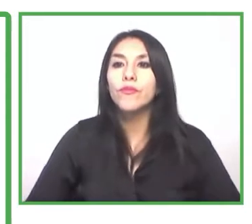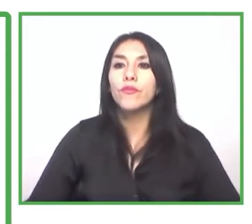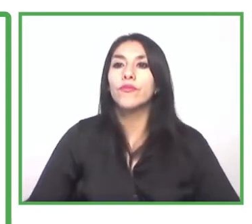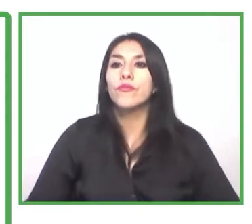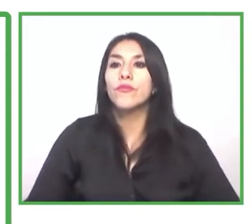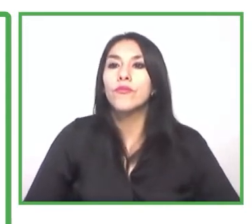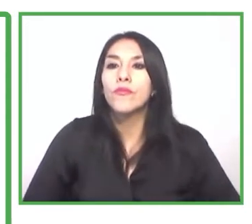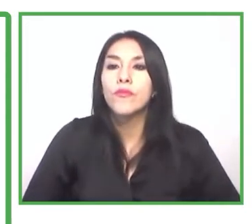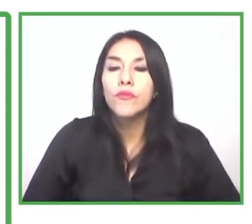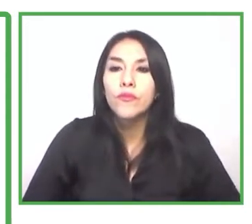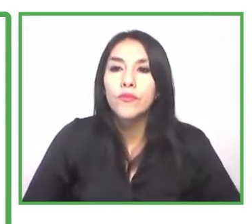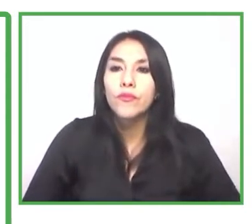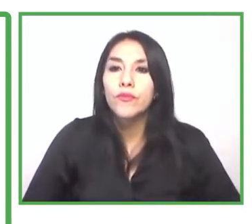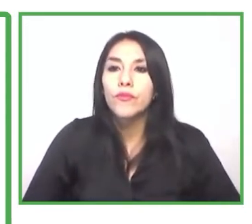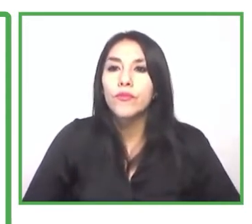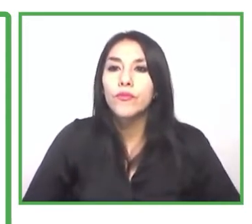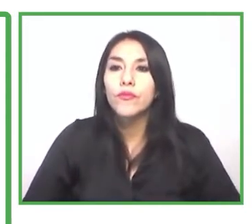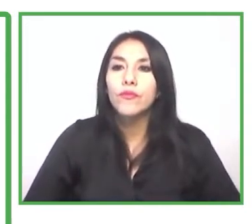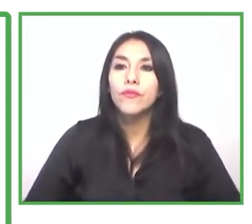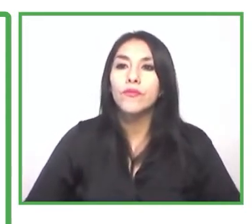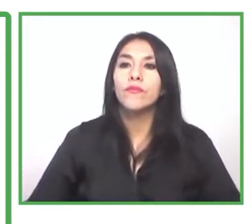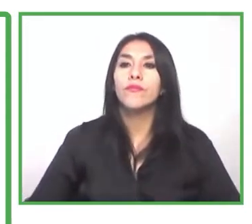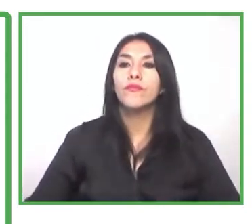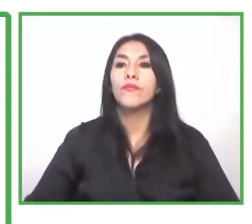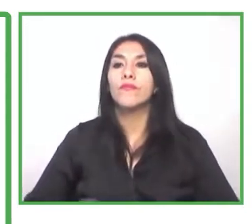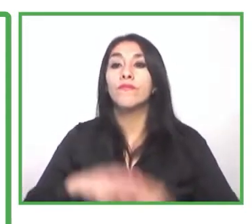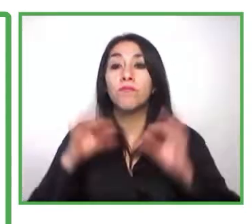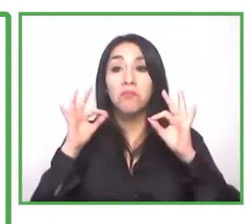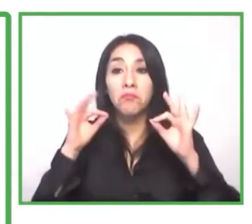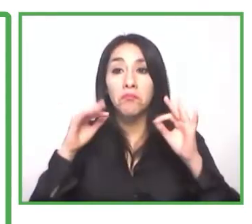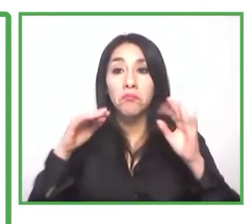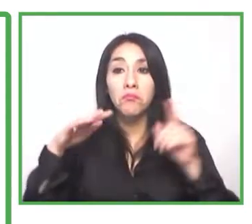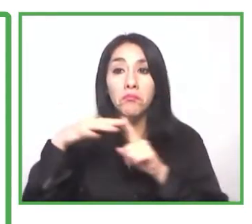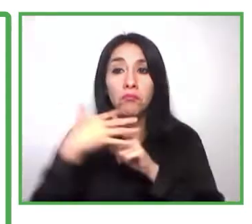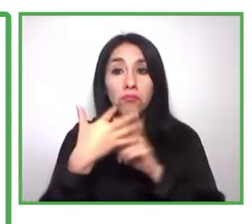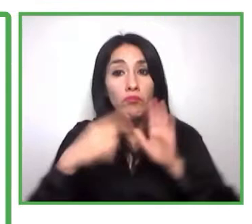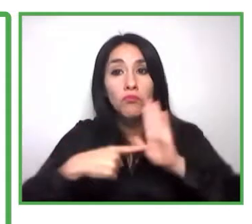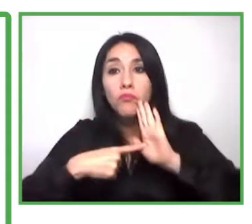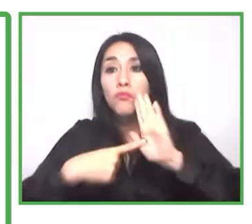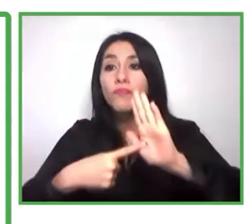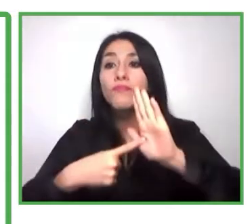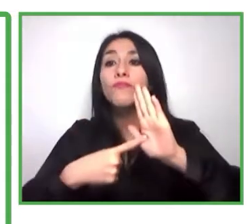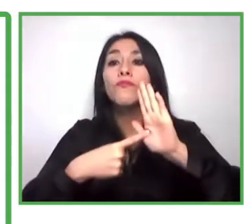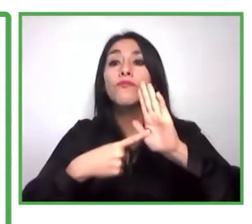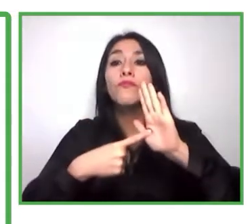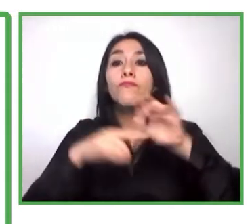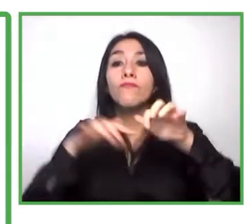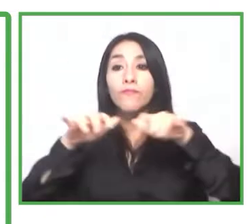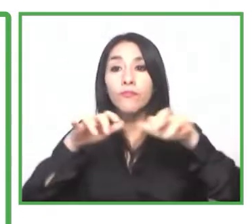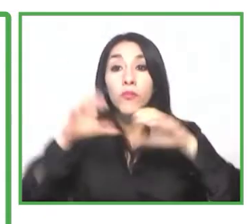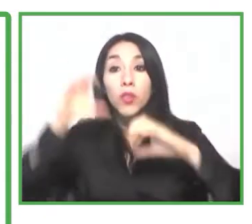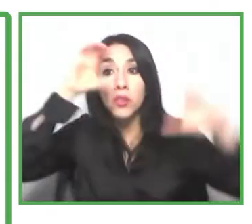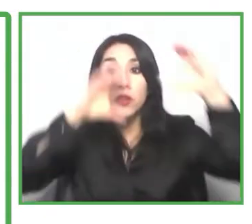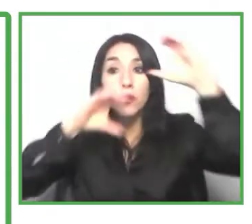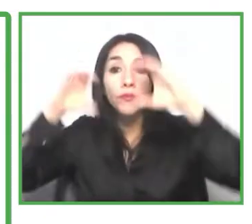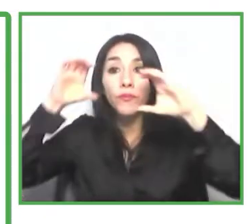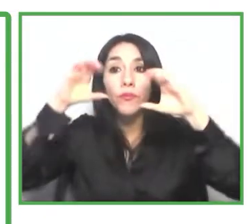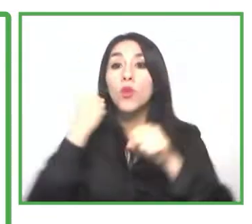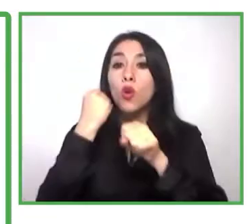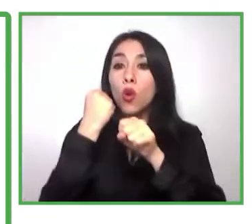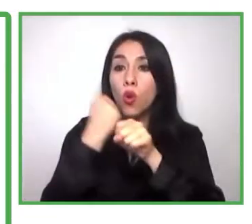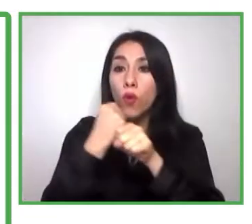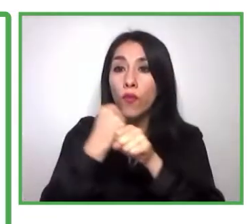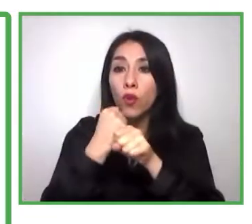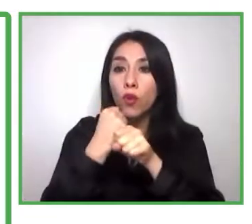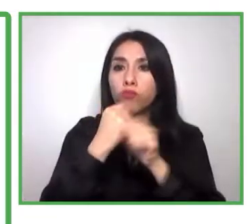Bien, en el contexto de la presentación de plataformas de búsqueda de empleo en línea, voy a contarles un poco